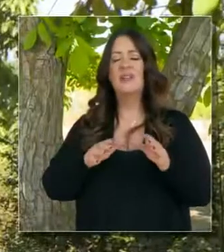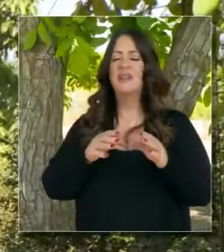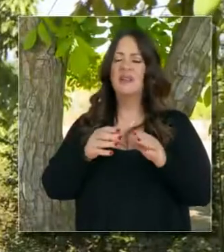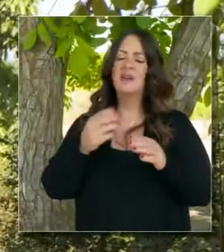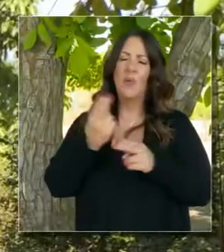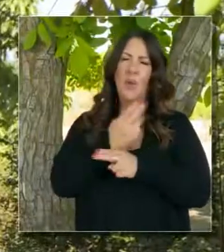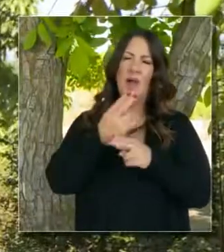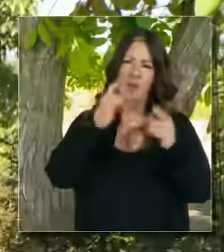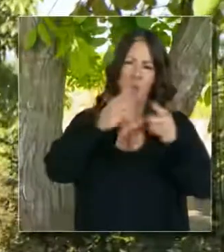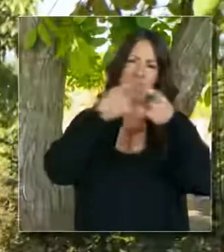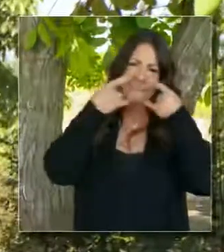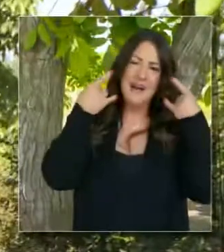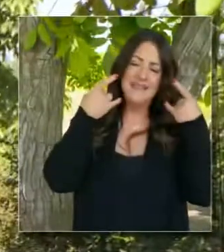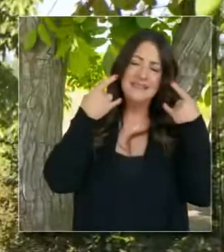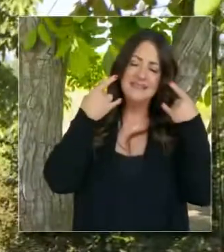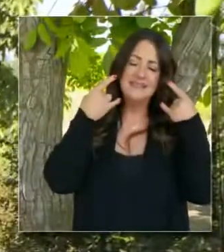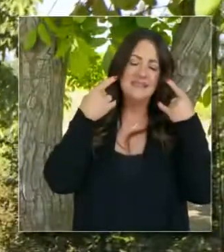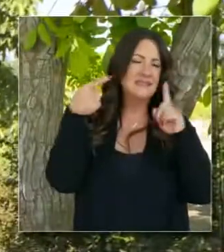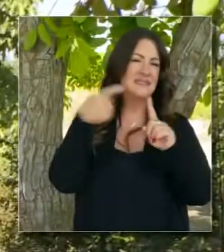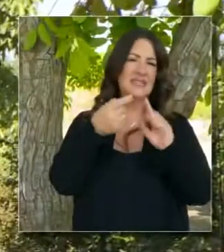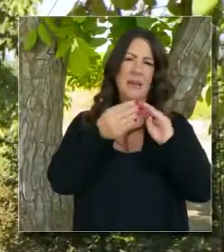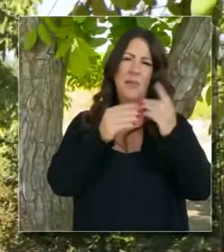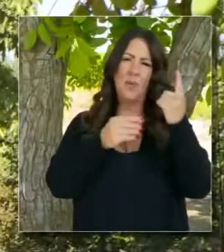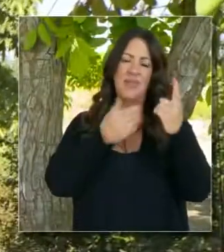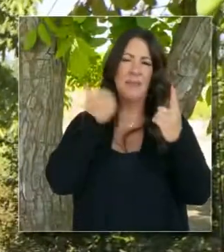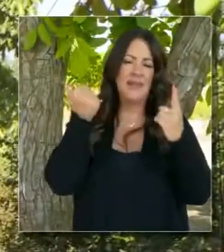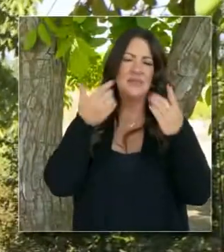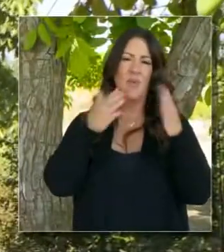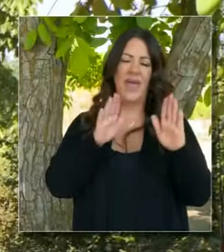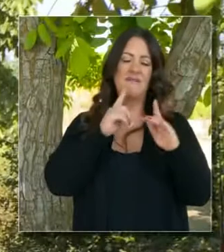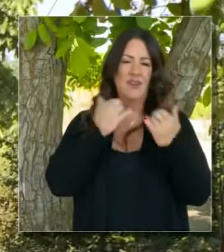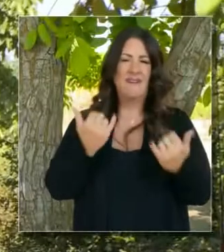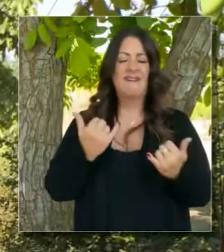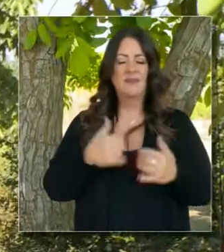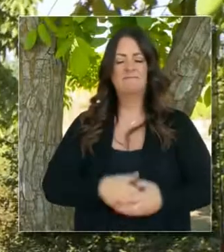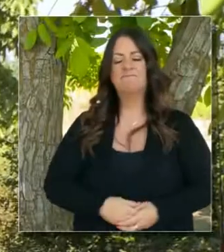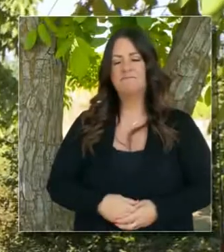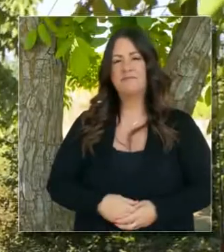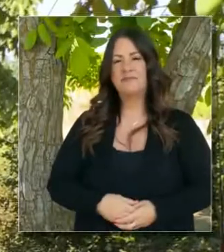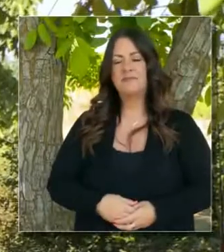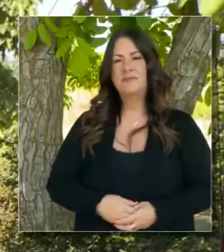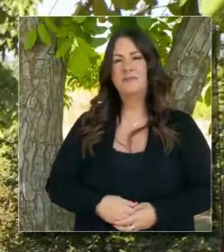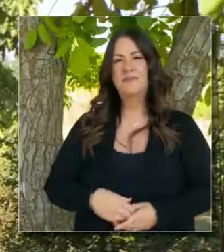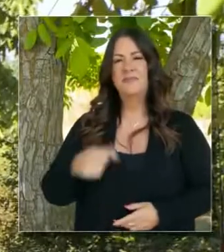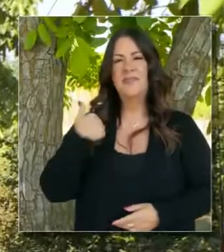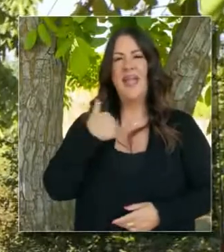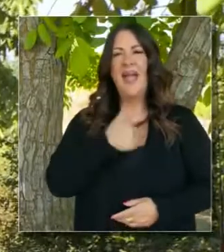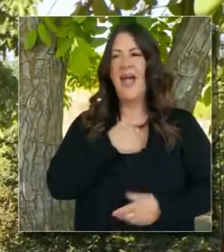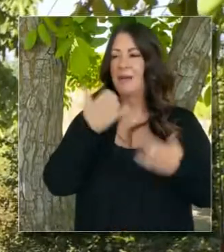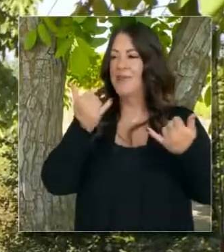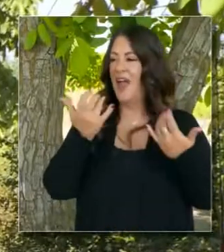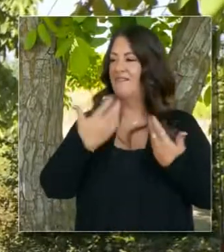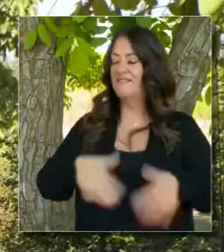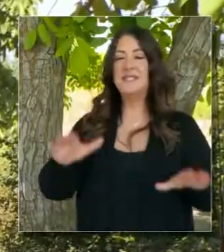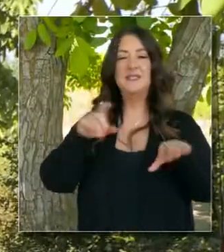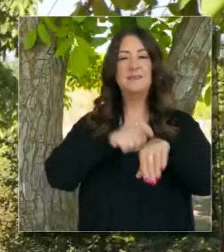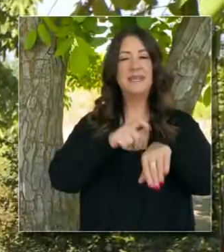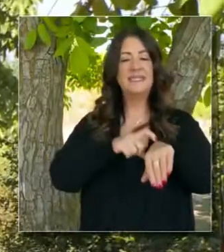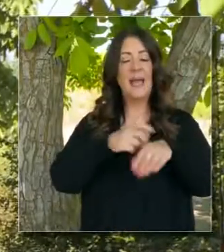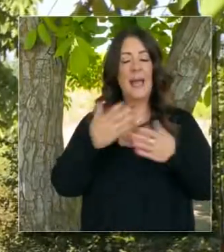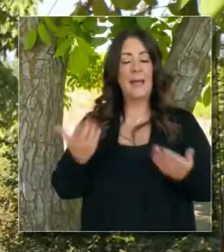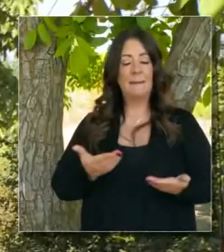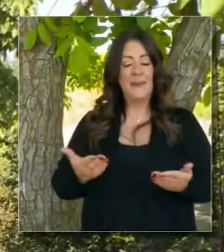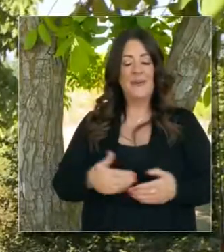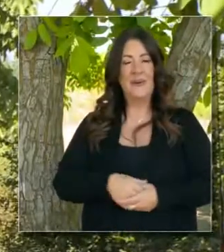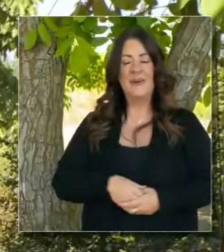propagación del virus, y eso es usar cubrebocas, mascarilla. En ese espíritu, ya están